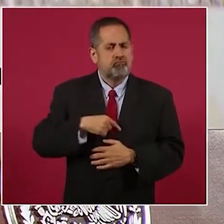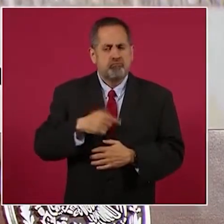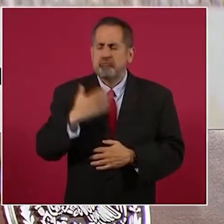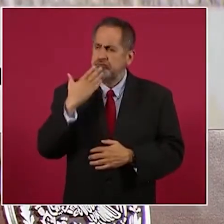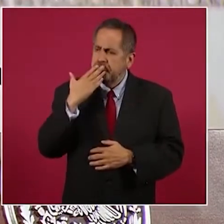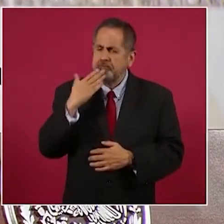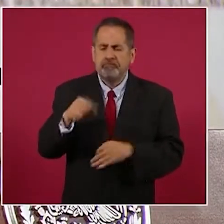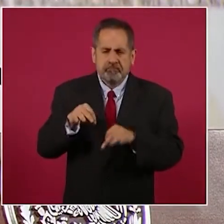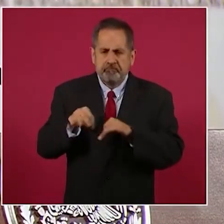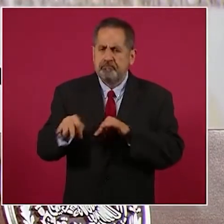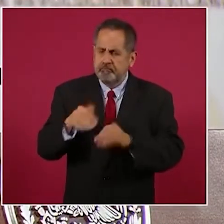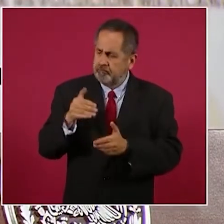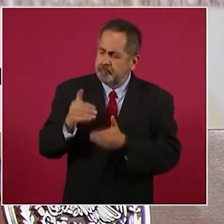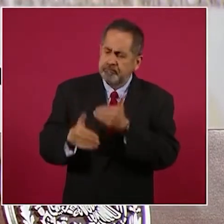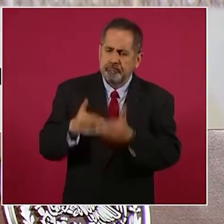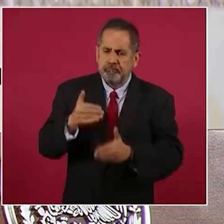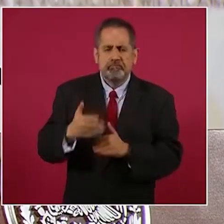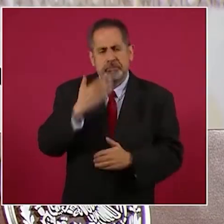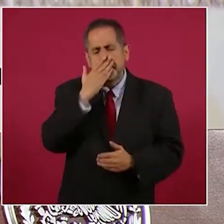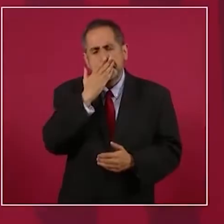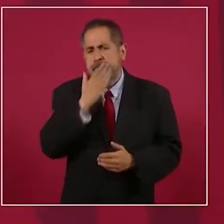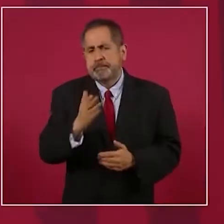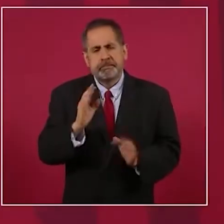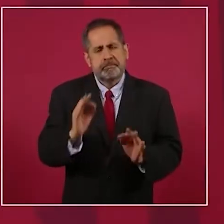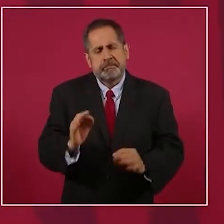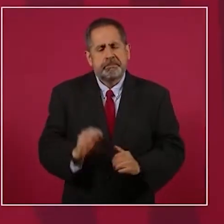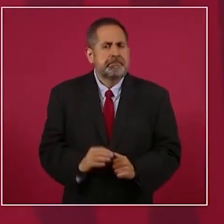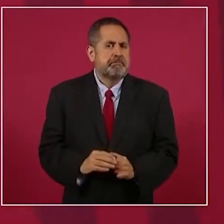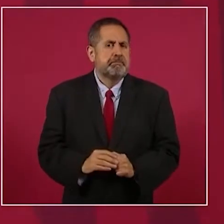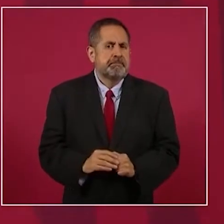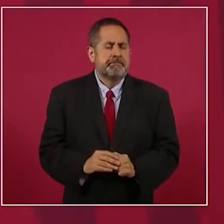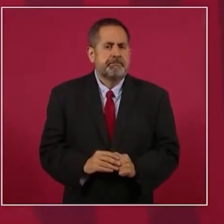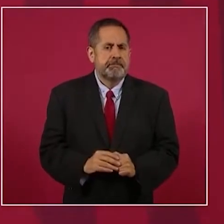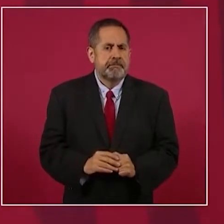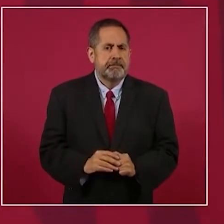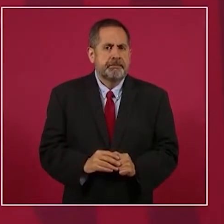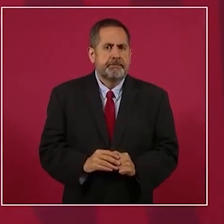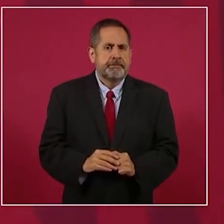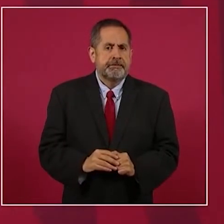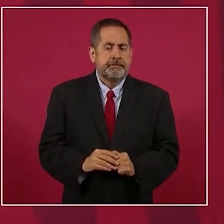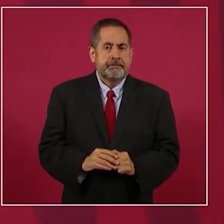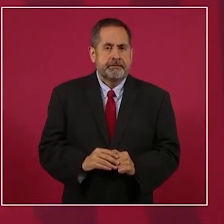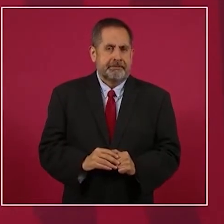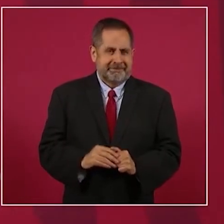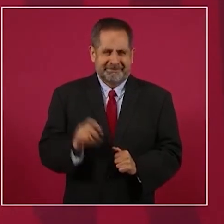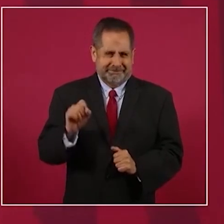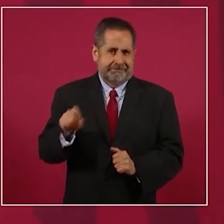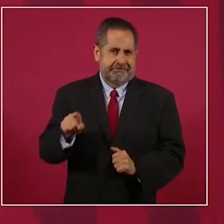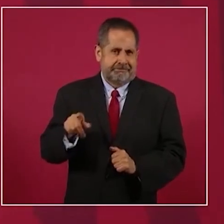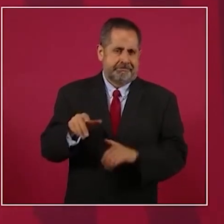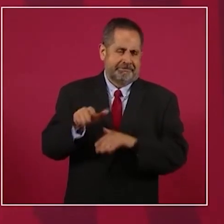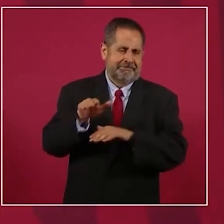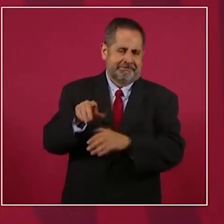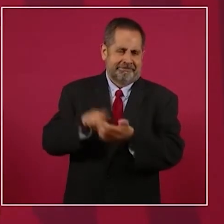trabajo en este asunto. si bushíkanos de